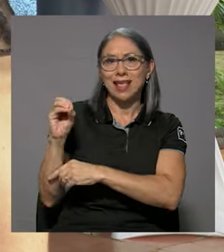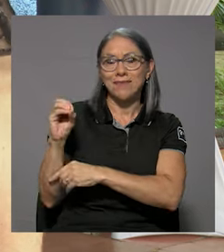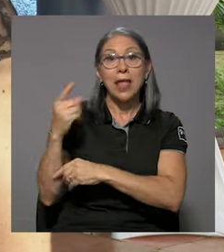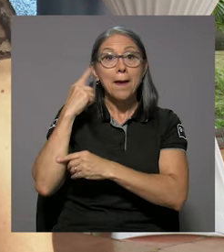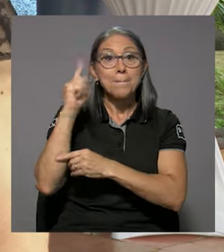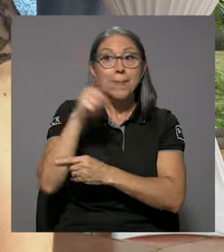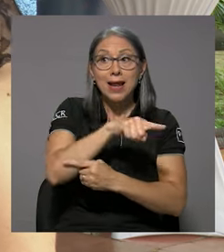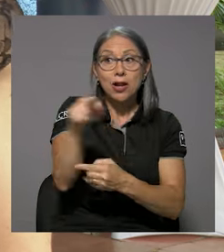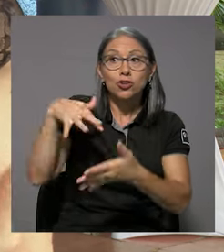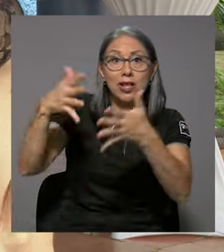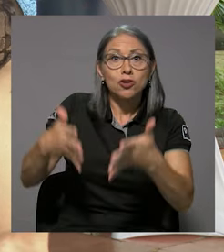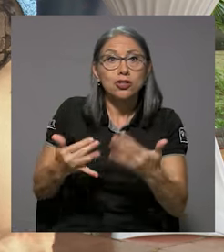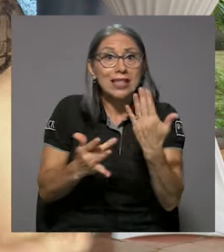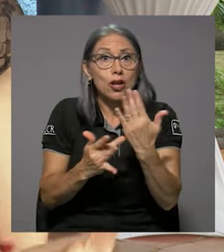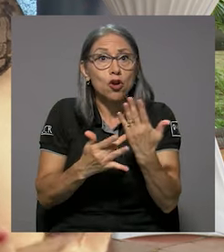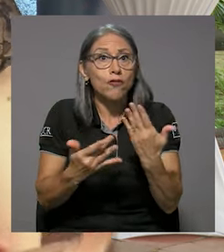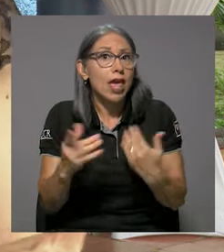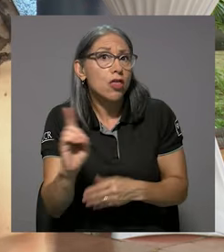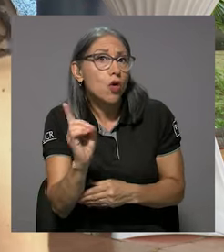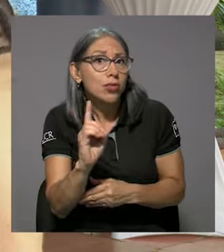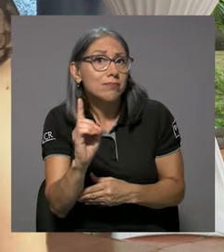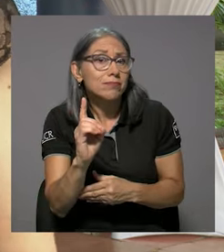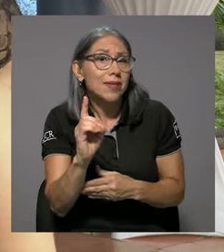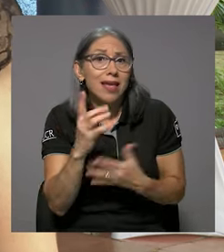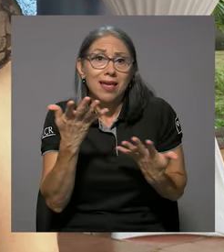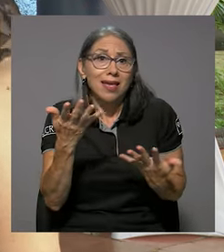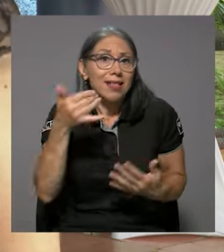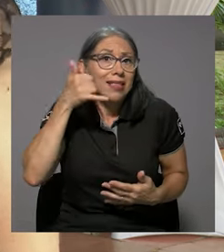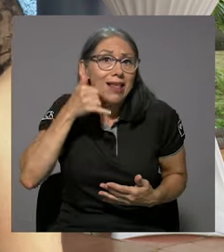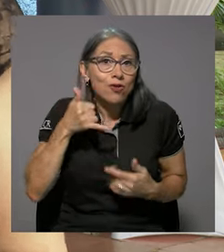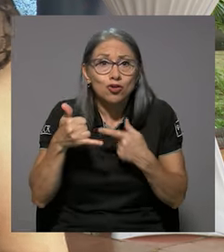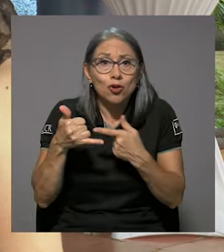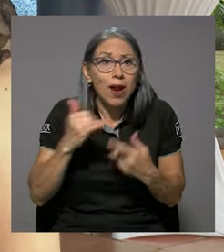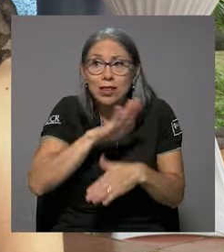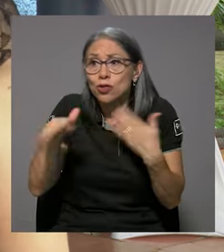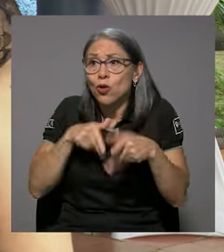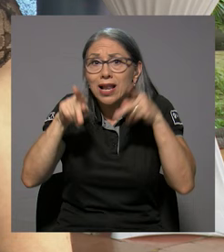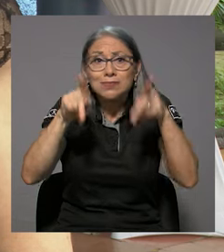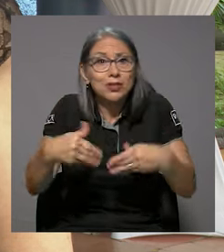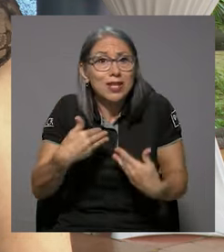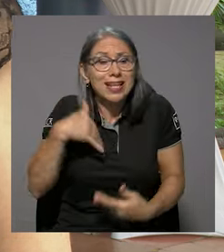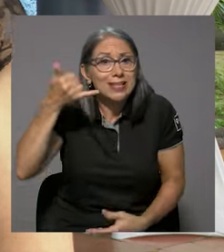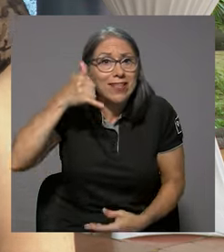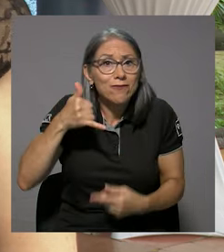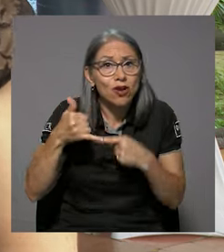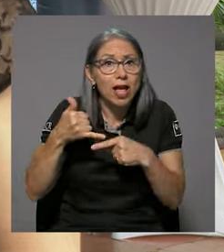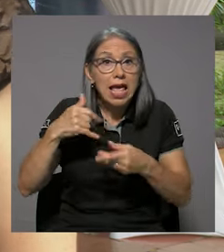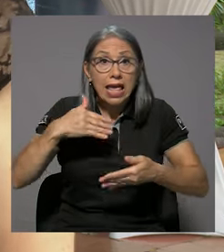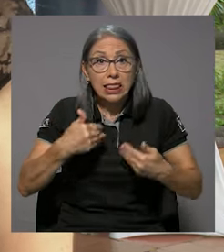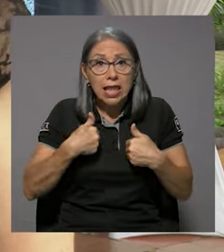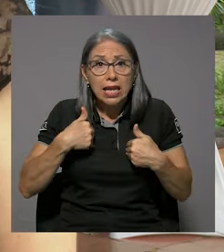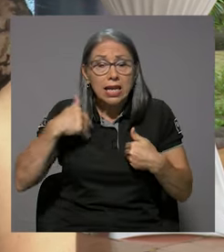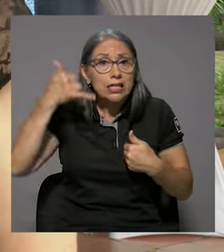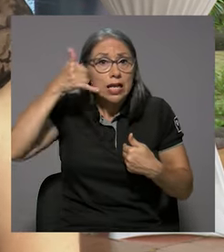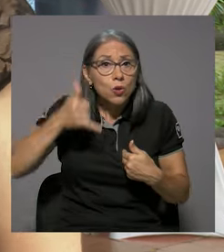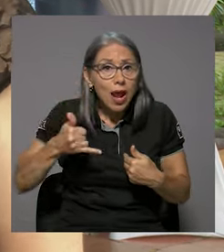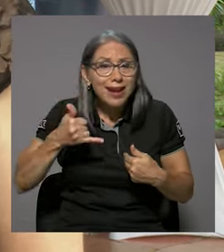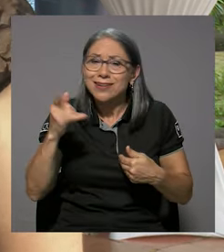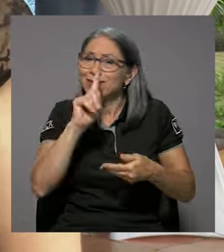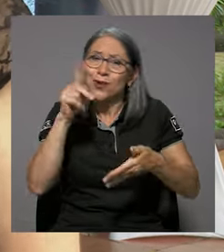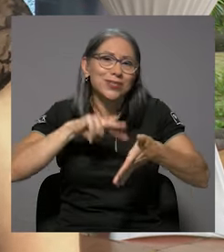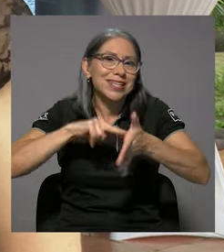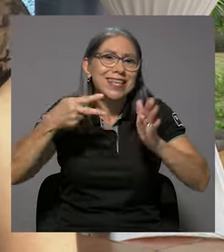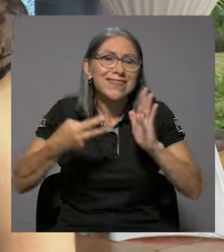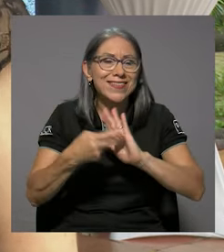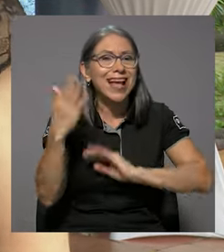XX. La tecnología para los alumnos está en su teléfono celular, todos lo llevamos en el teléfono celular. El problema es que tener un teléfono